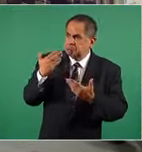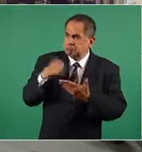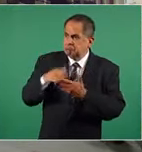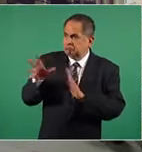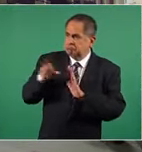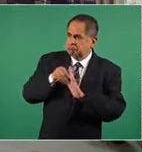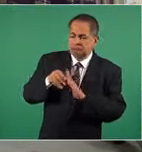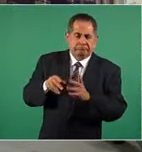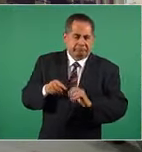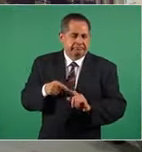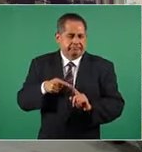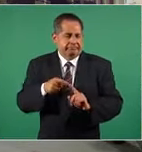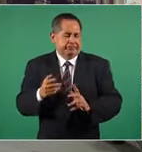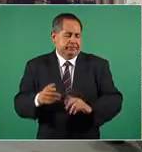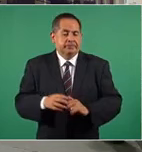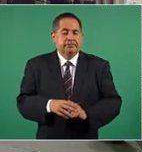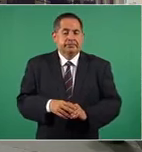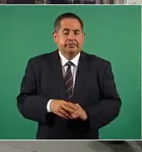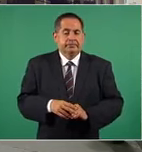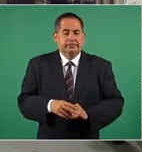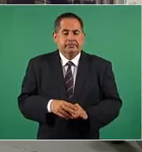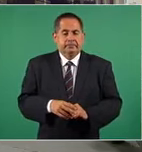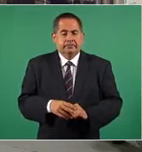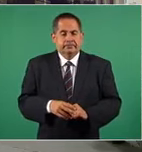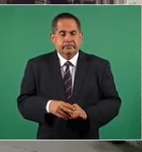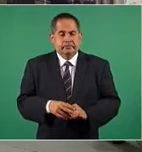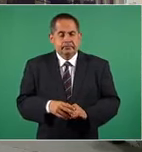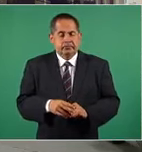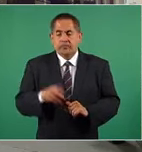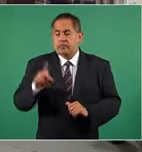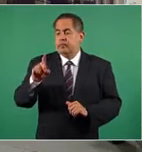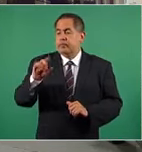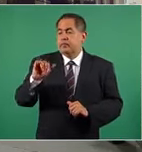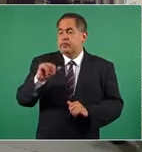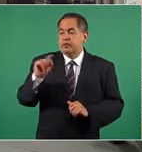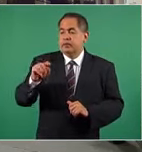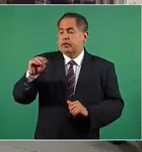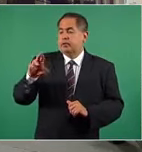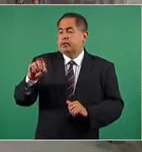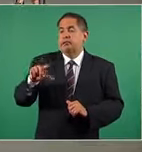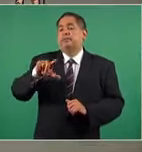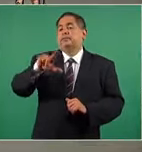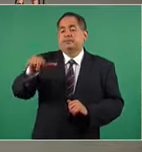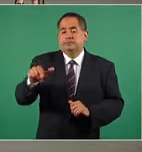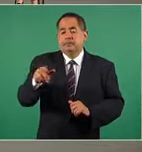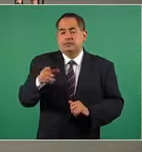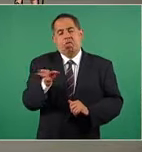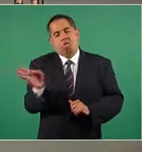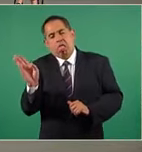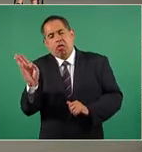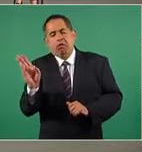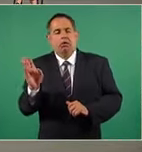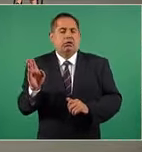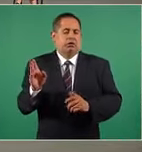Rubén Darío. pero después Díaz Mirón se volvió